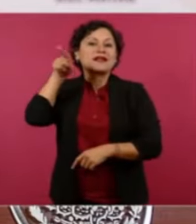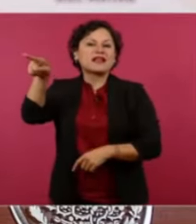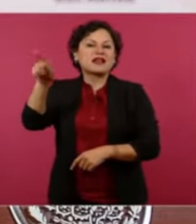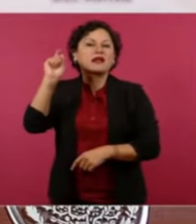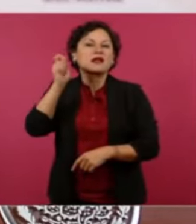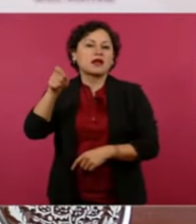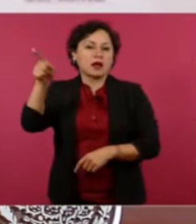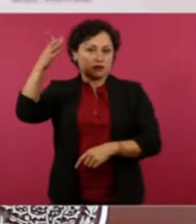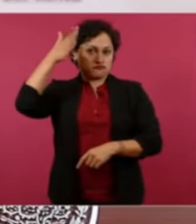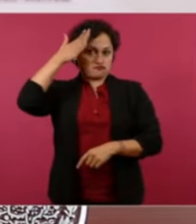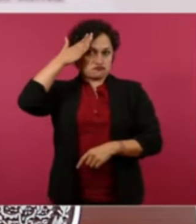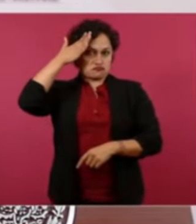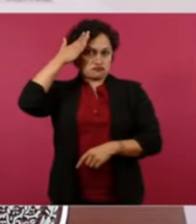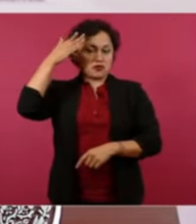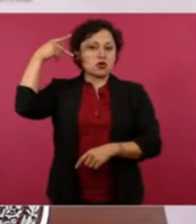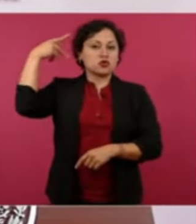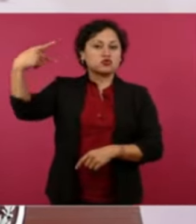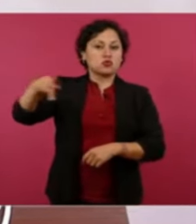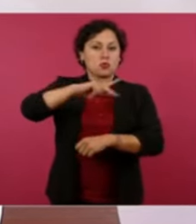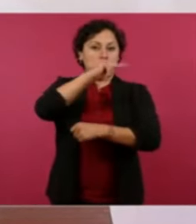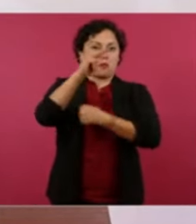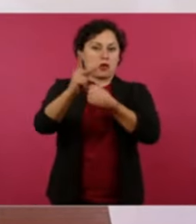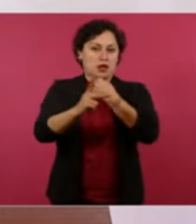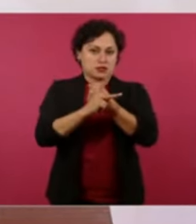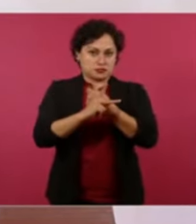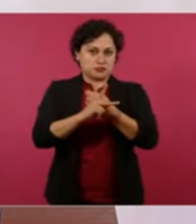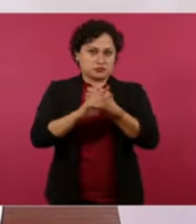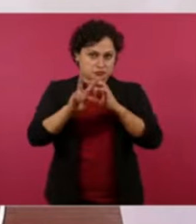el jefe del Estado Vaticano, bueno,